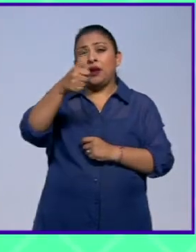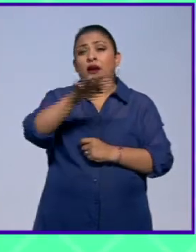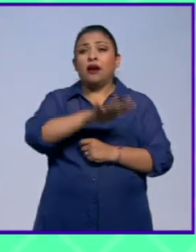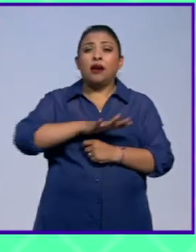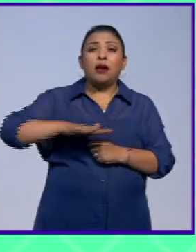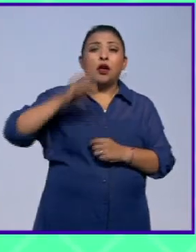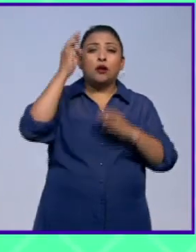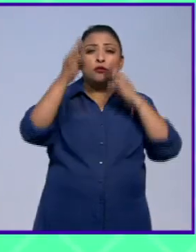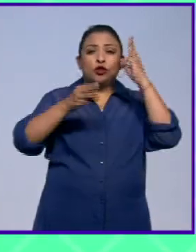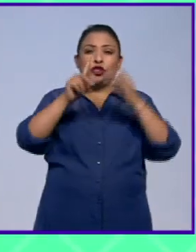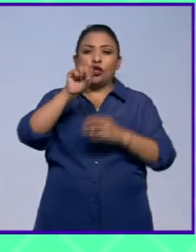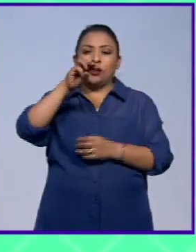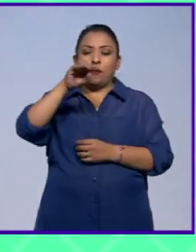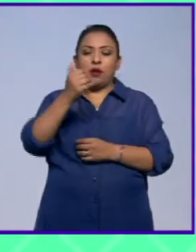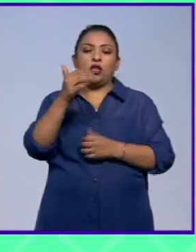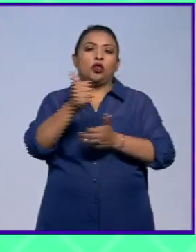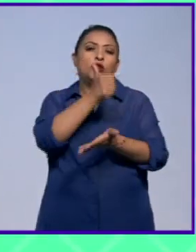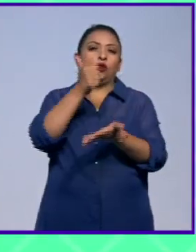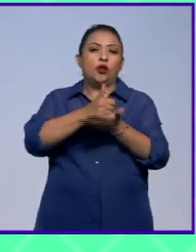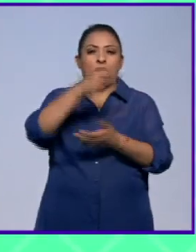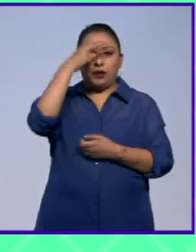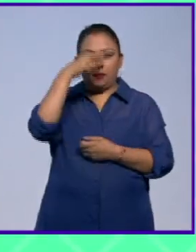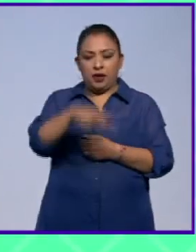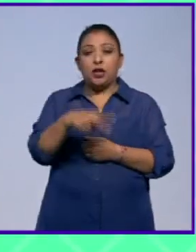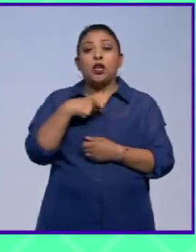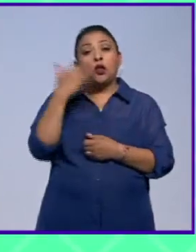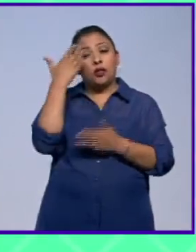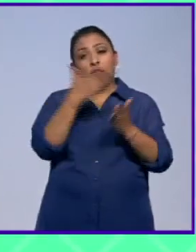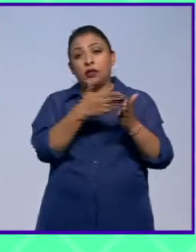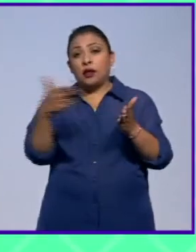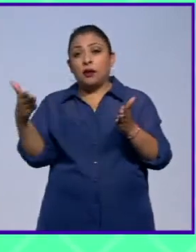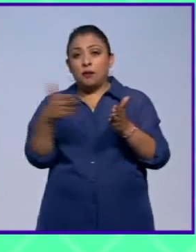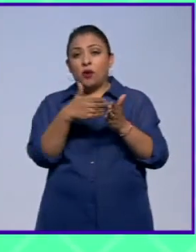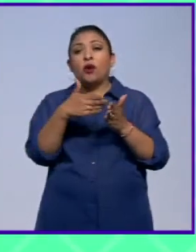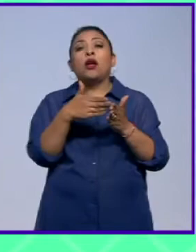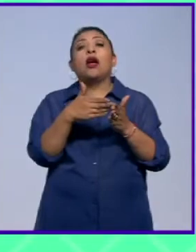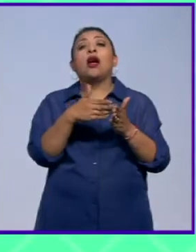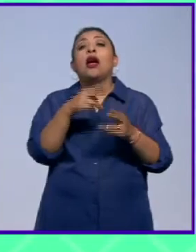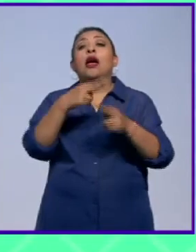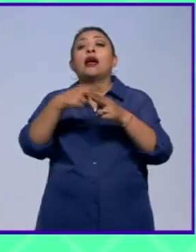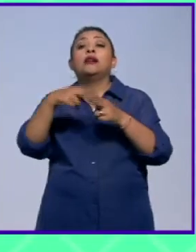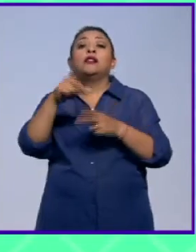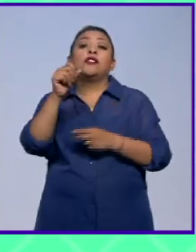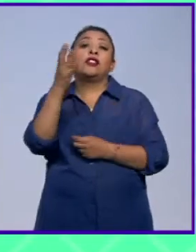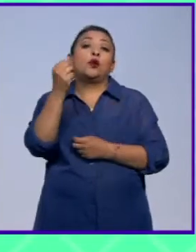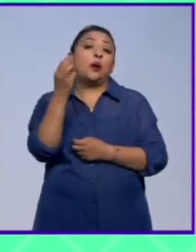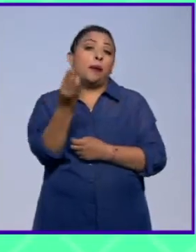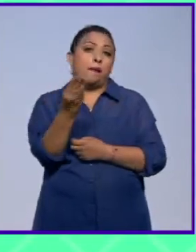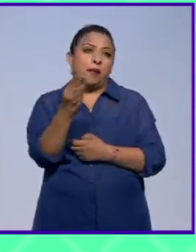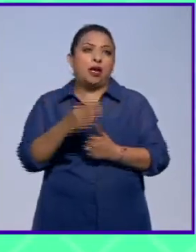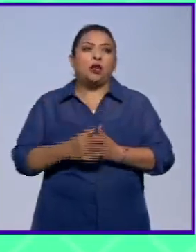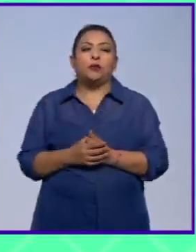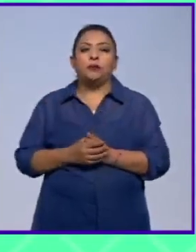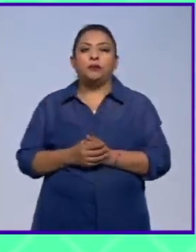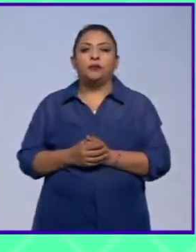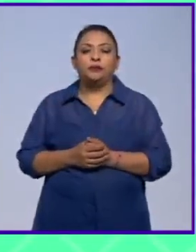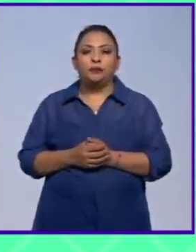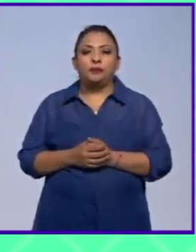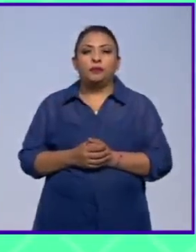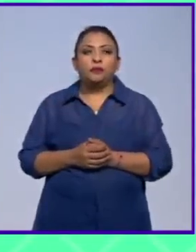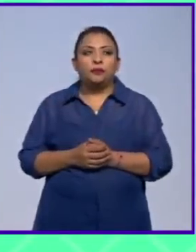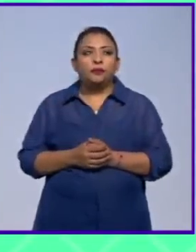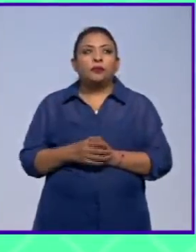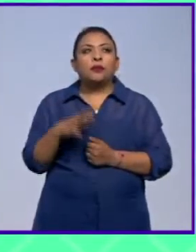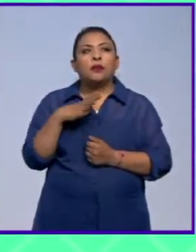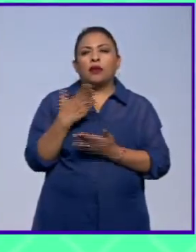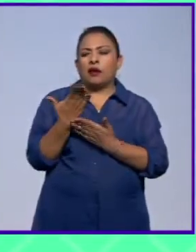explanada del Museo Tamayo de la Ciudad de México la temporada estará vigente hasta el 29 de mayo hace